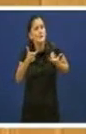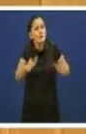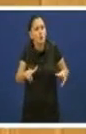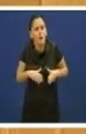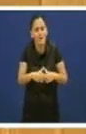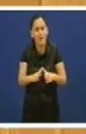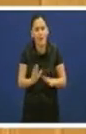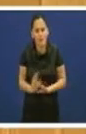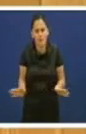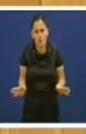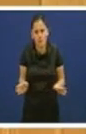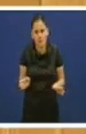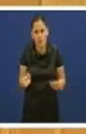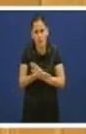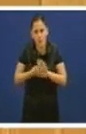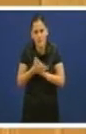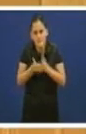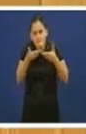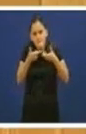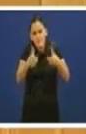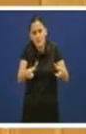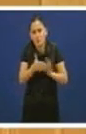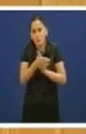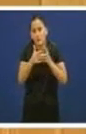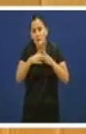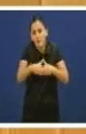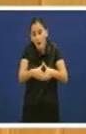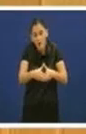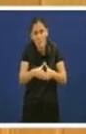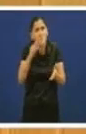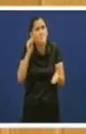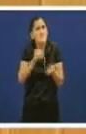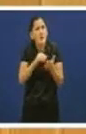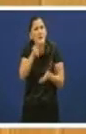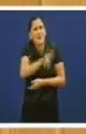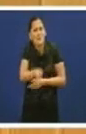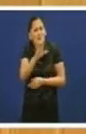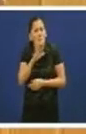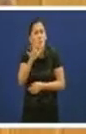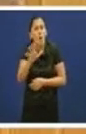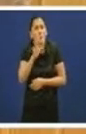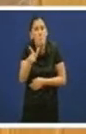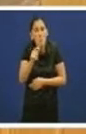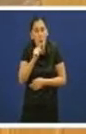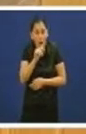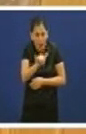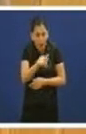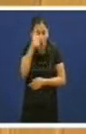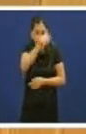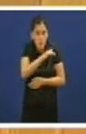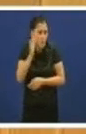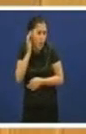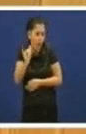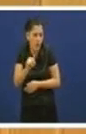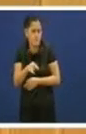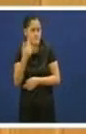aquí do sector naval e virá cantas veces faga falta porque detrás hai homens e mulleres que ven perigar o seu emprego se non